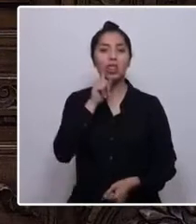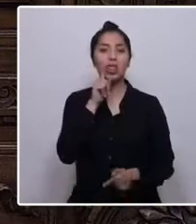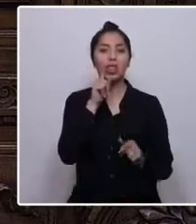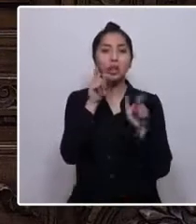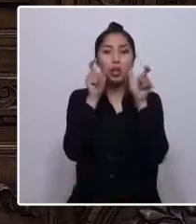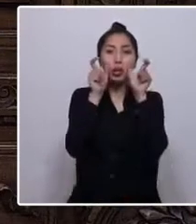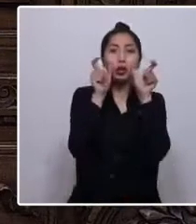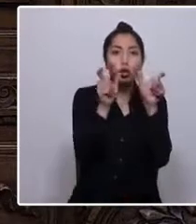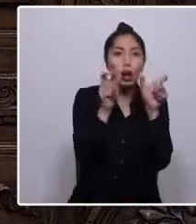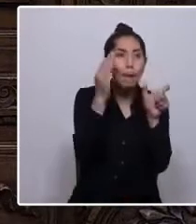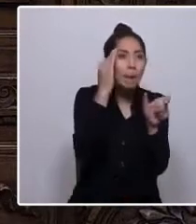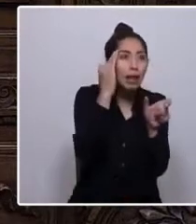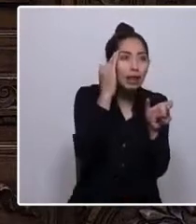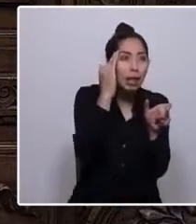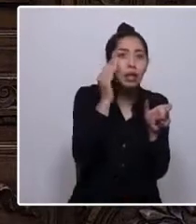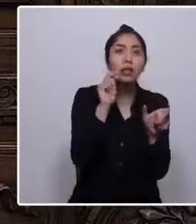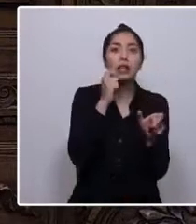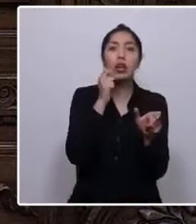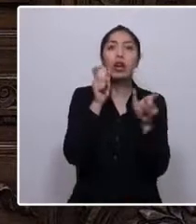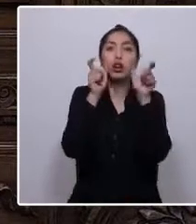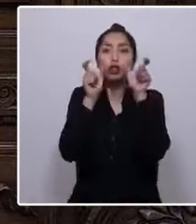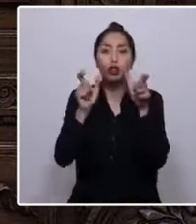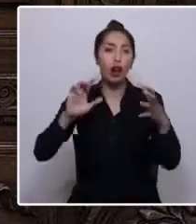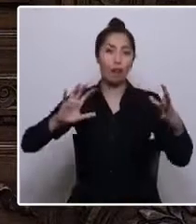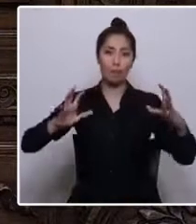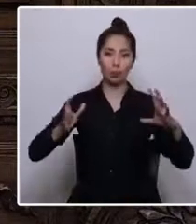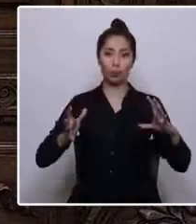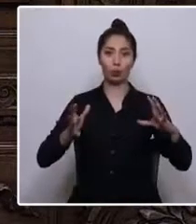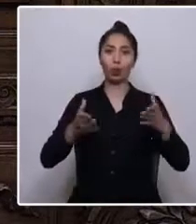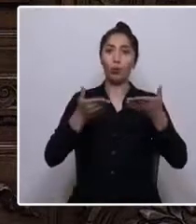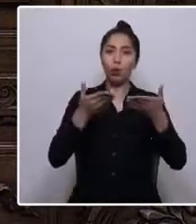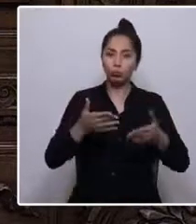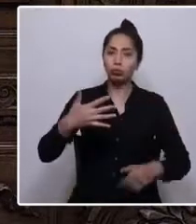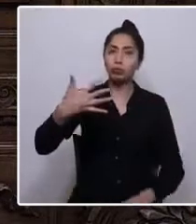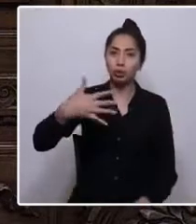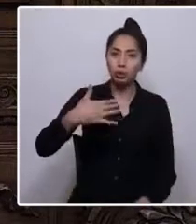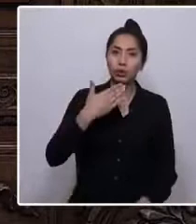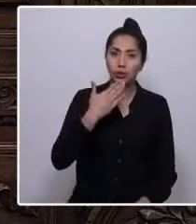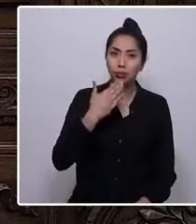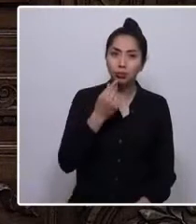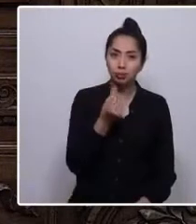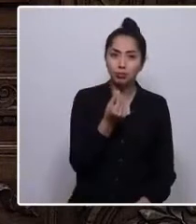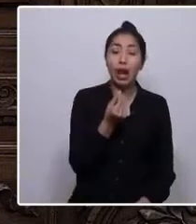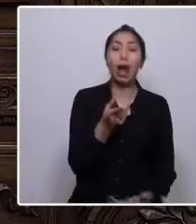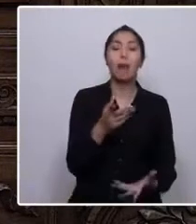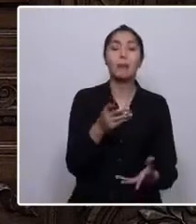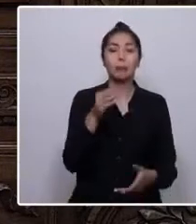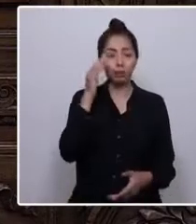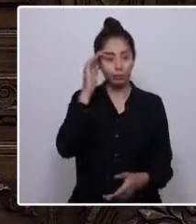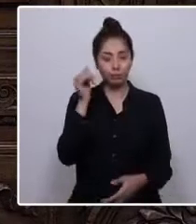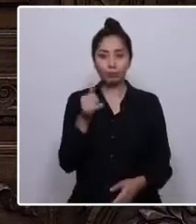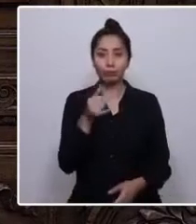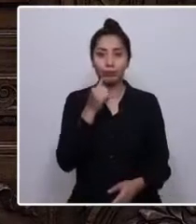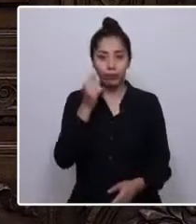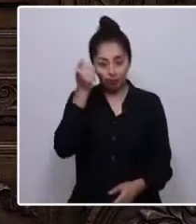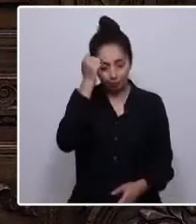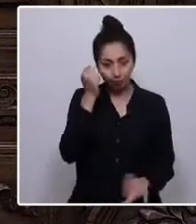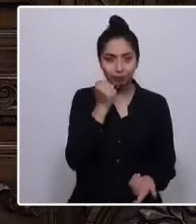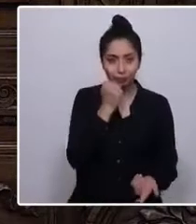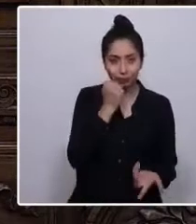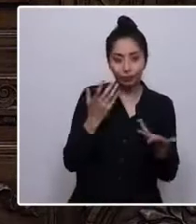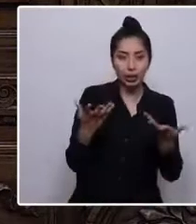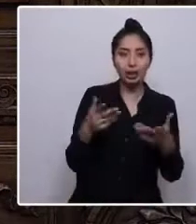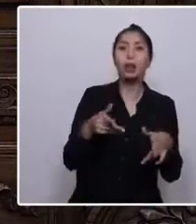controla el mundo. De ahí la importancia de evitar la privatización de las semillas y la criminalización del mundo campesino, que se resista a la